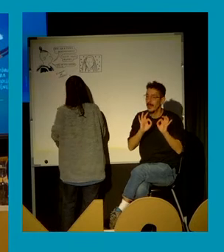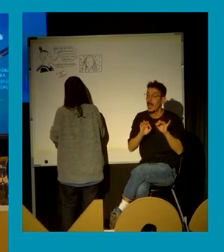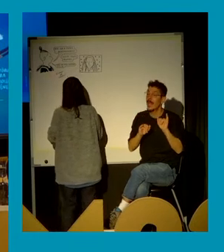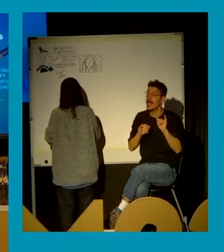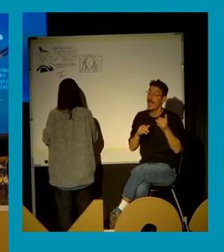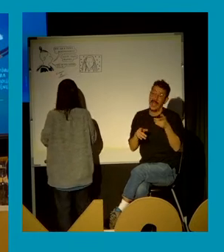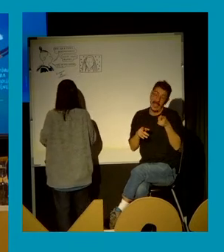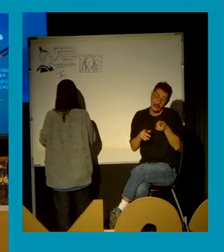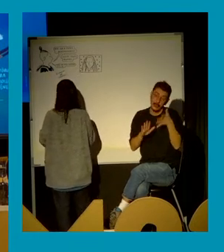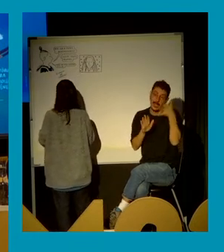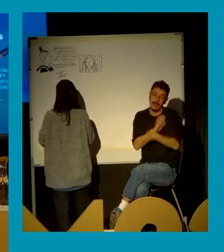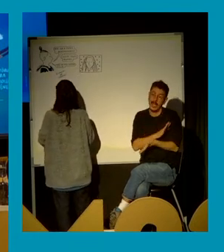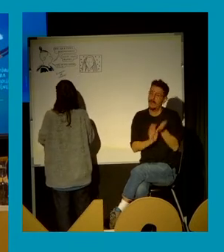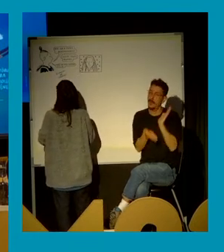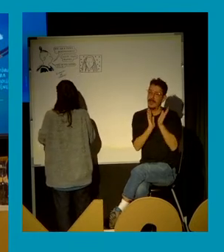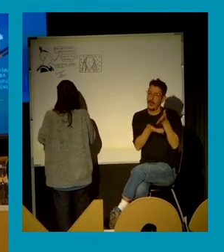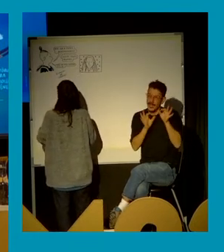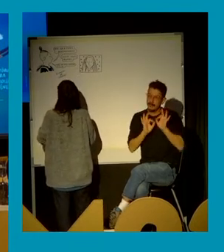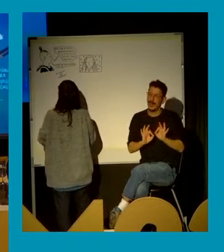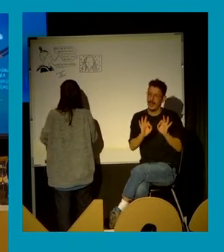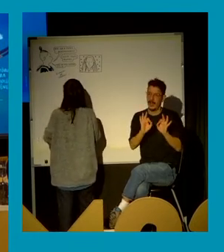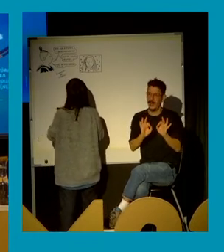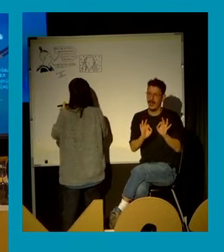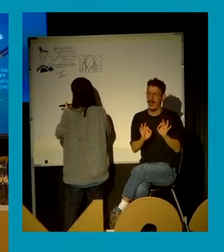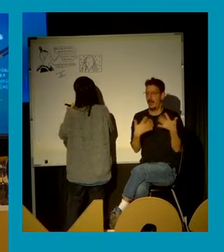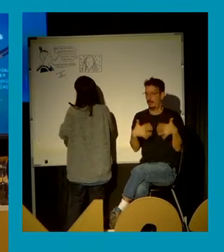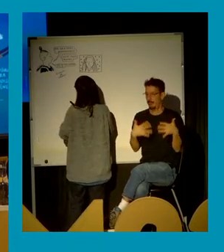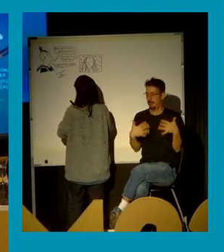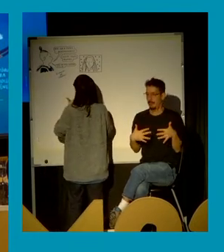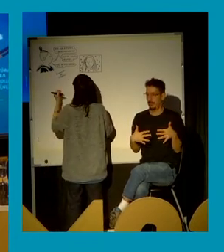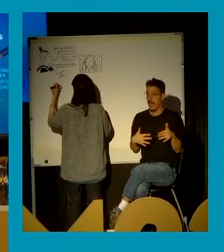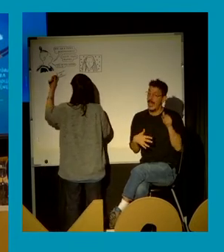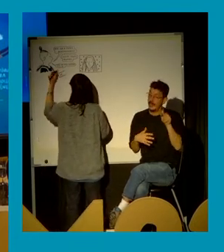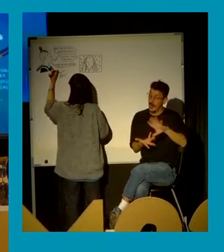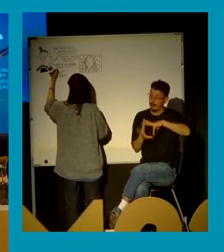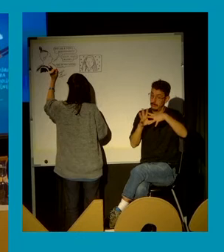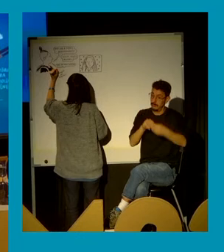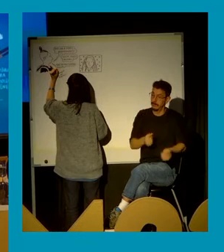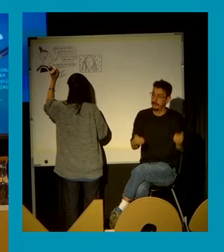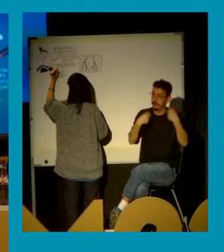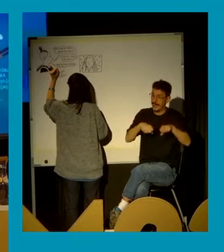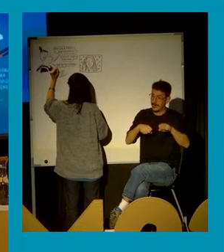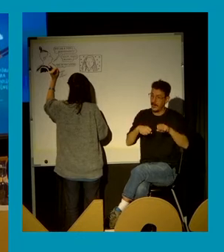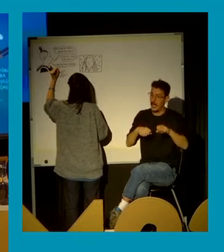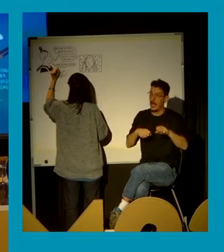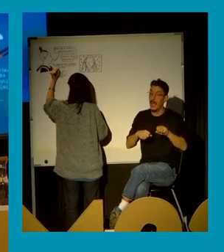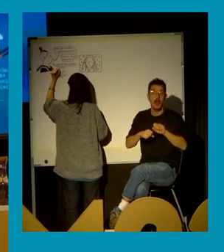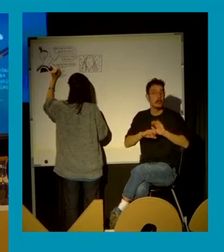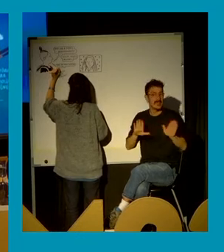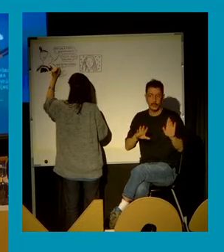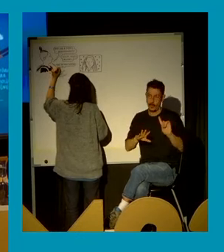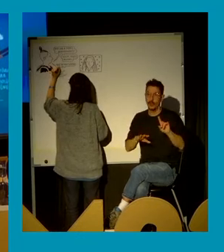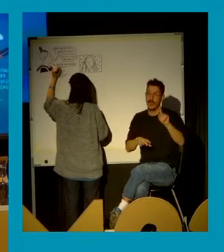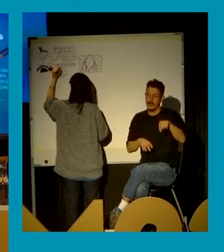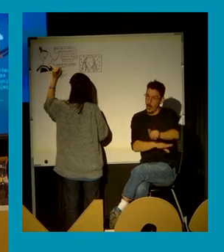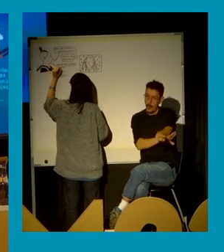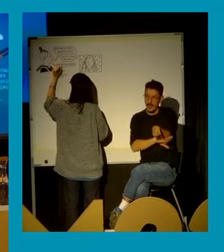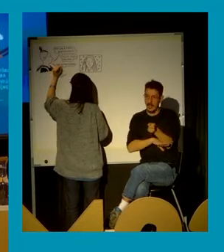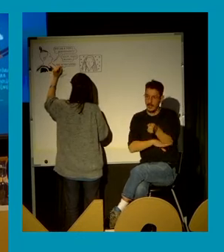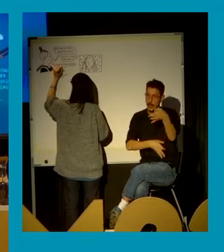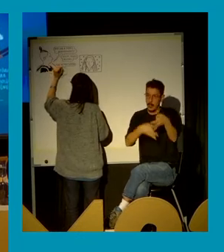especializada y poniéndola, además, no como una buena práctica, sino como una obligación jurídica. Y eso también es un avance.